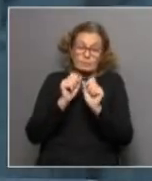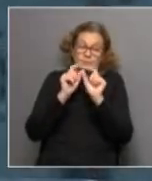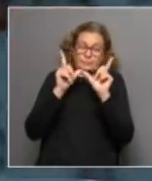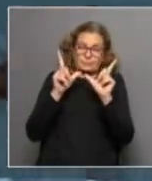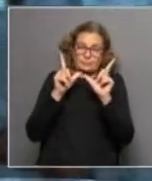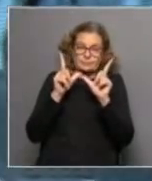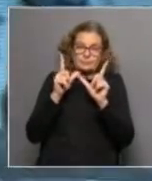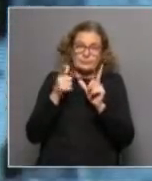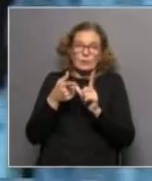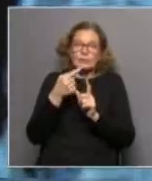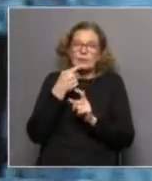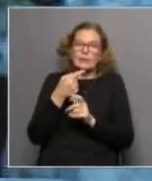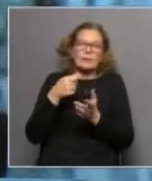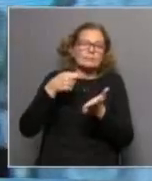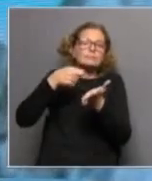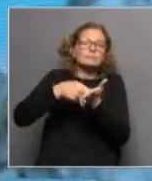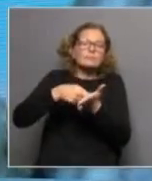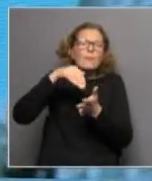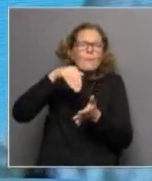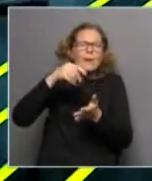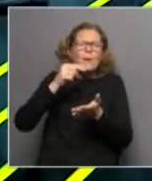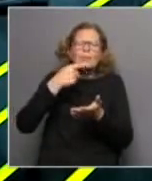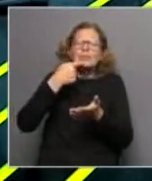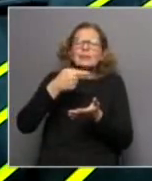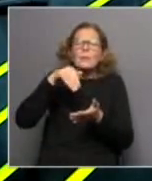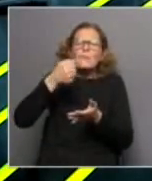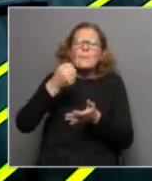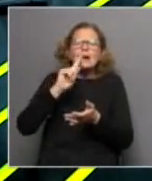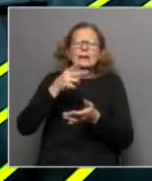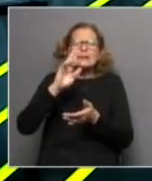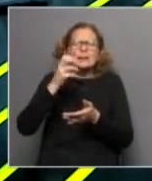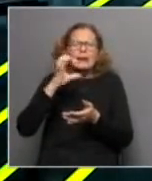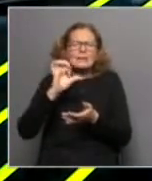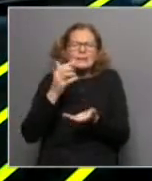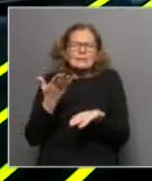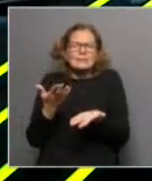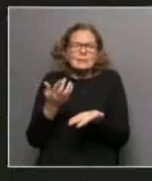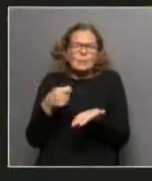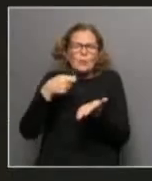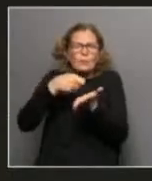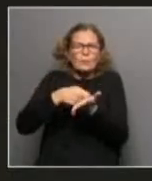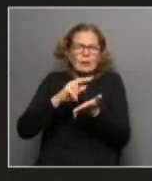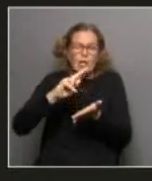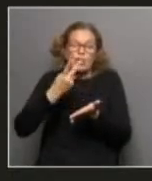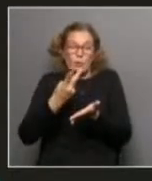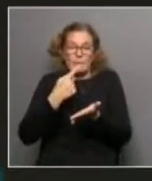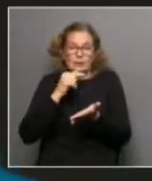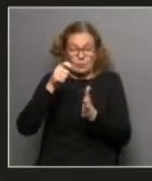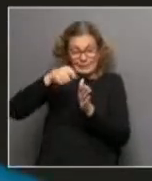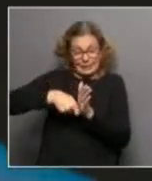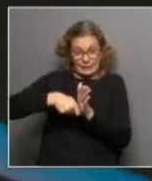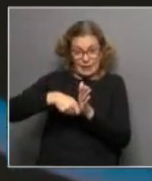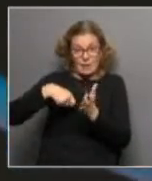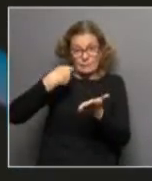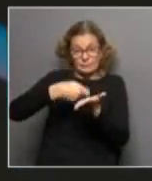tenido, han Claro, pero cuando decís magras, a mí me gustaría ser específico, magras creo que hay una que está duplicada ahora que es la de la tarjeta, que